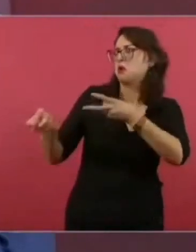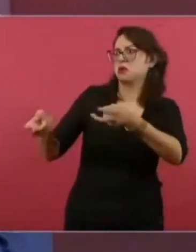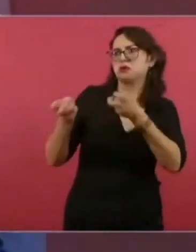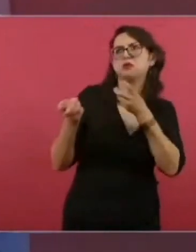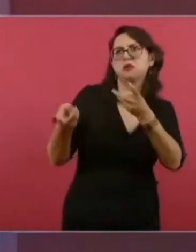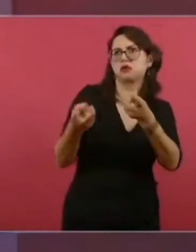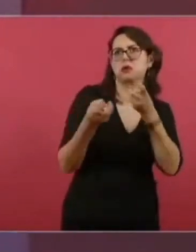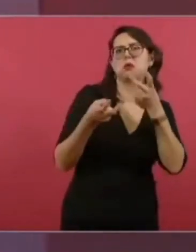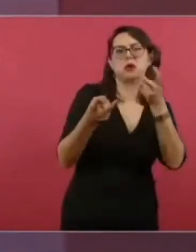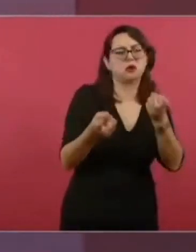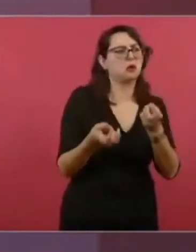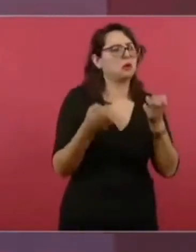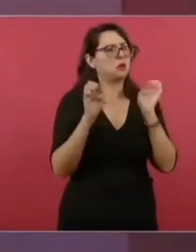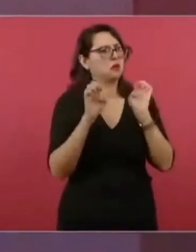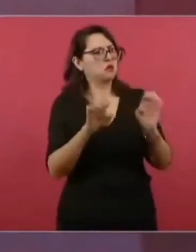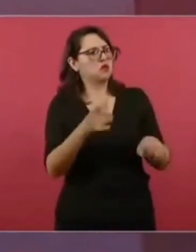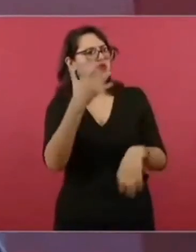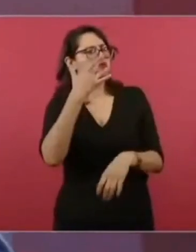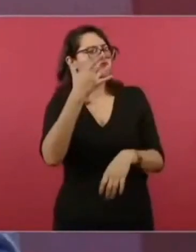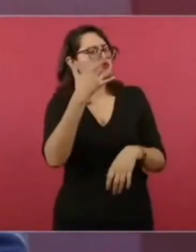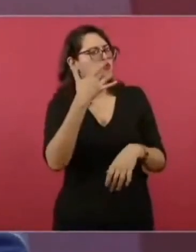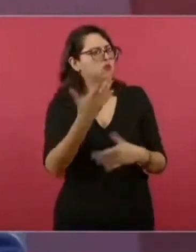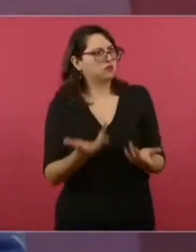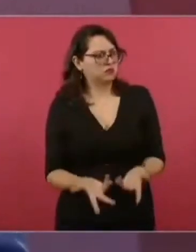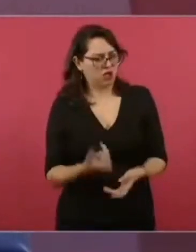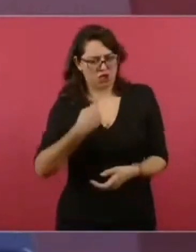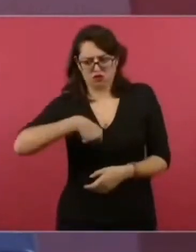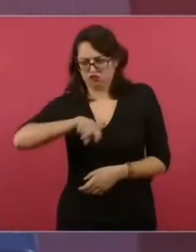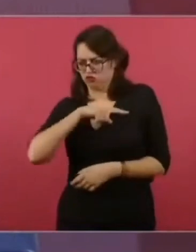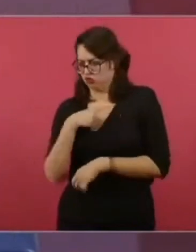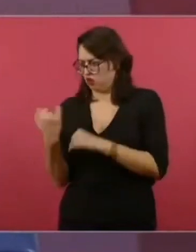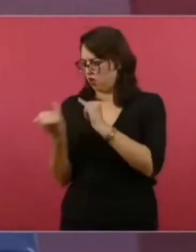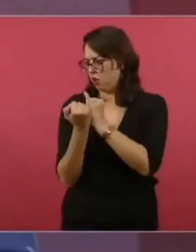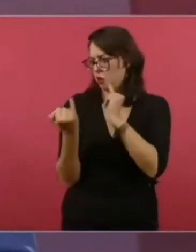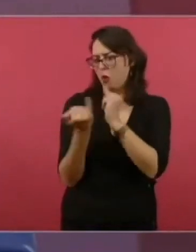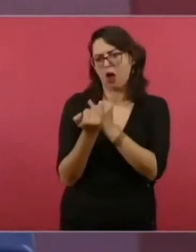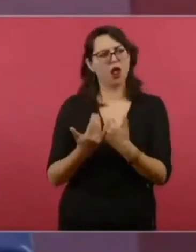¿Por qué nosotros no? Pues ya no es así.